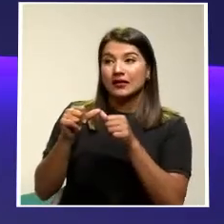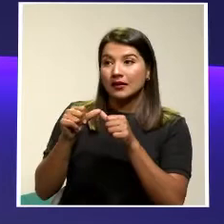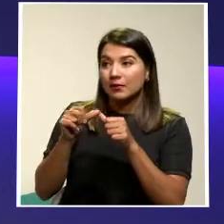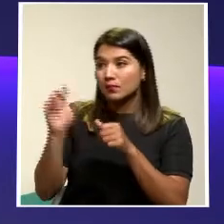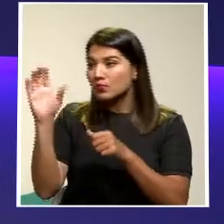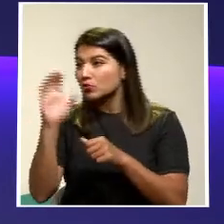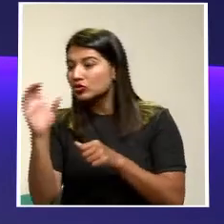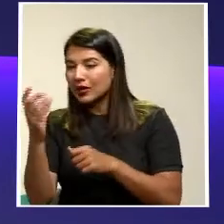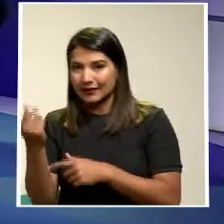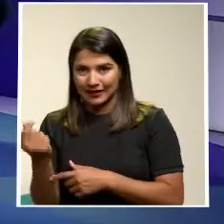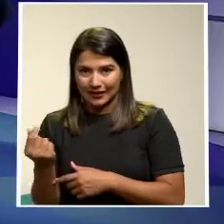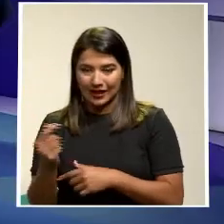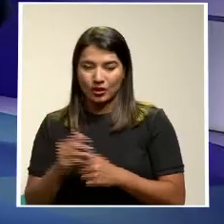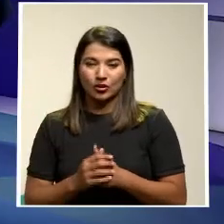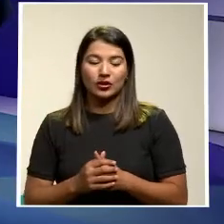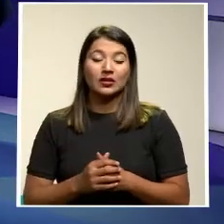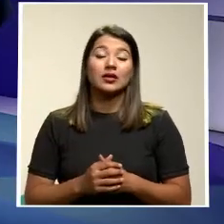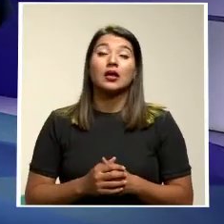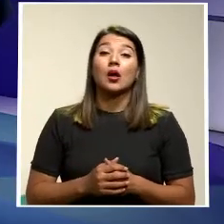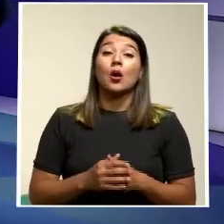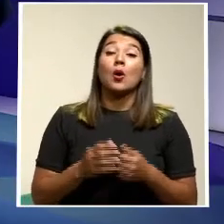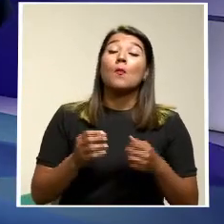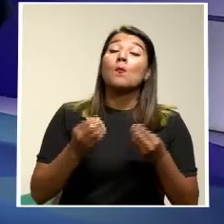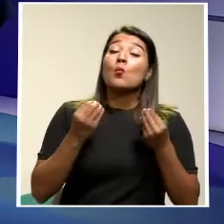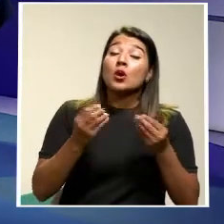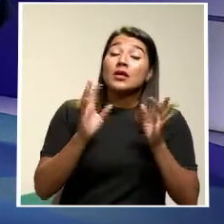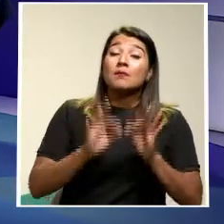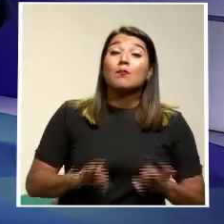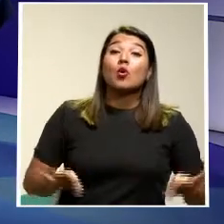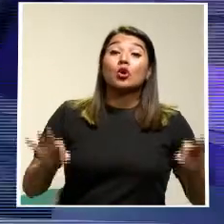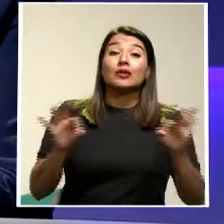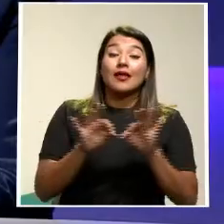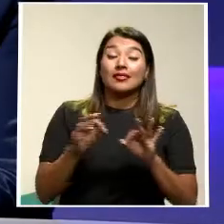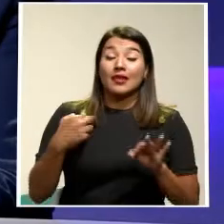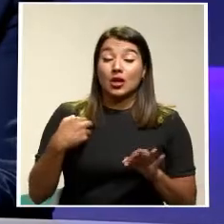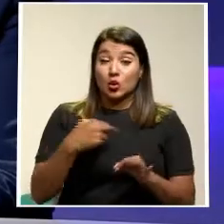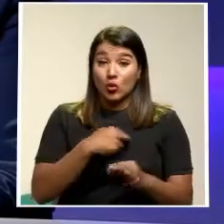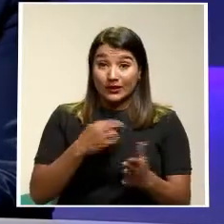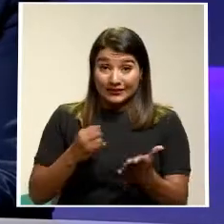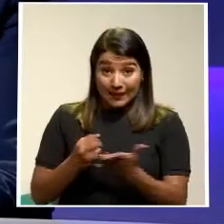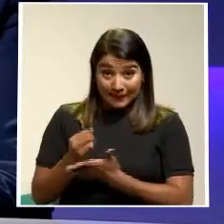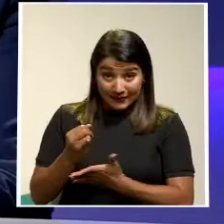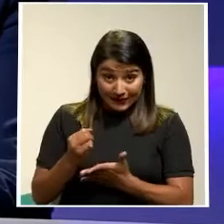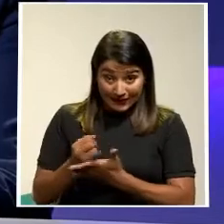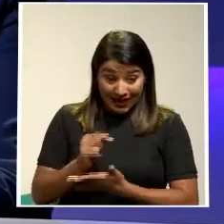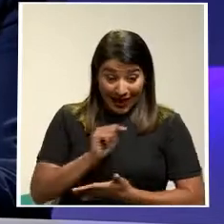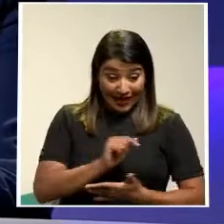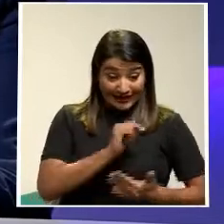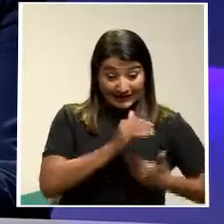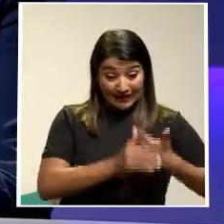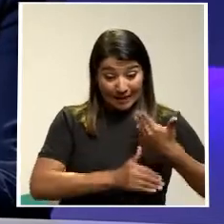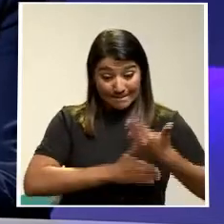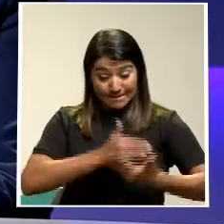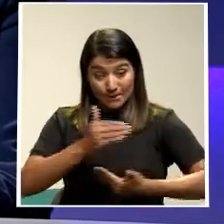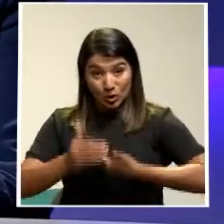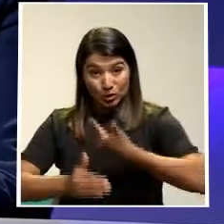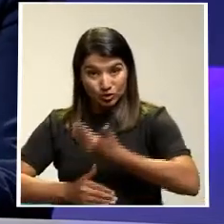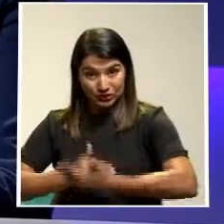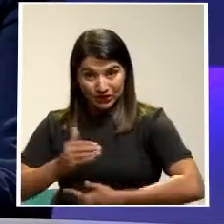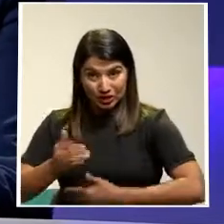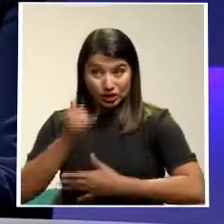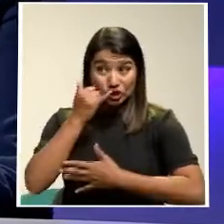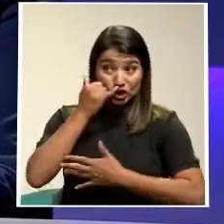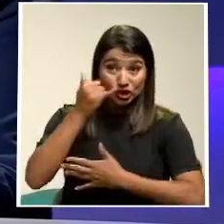Es Estratégico El estudio Que vayamos a arrojar En esa cadena De producción En esa cadena De suministro De valor